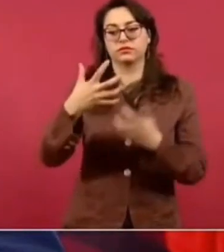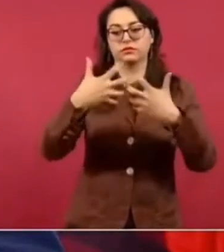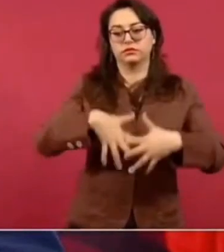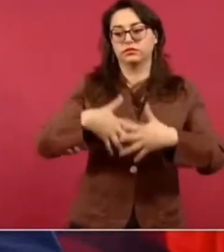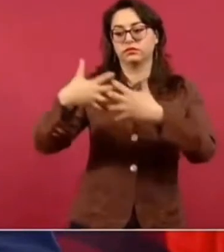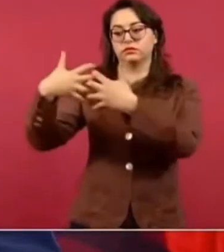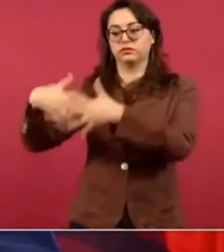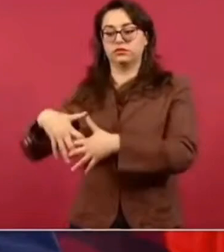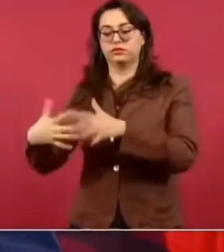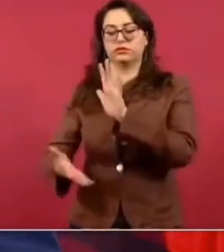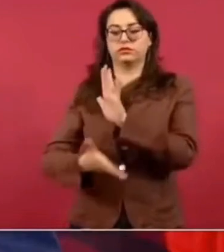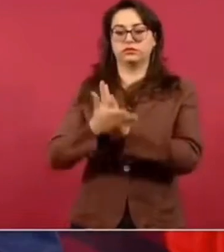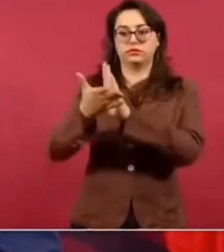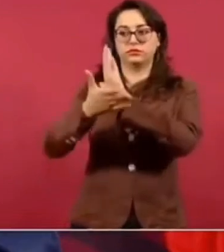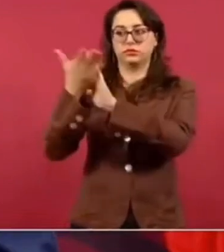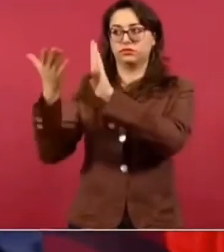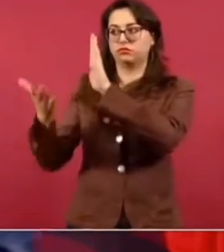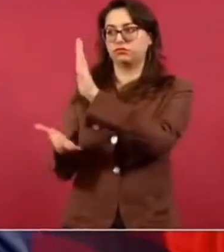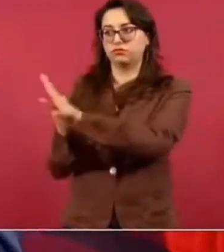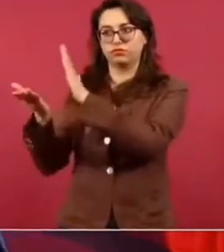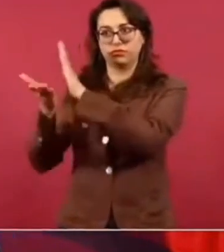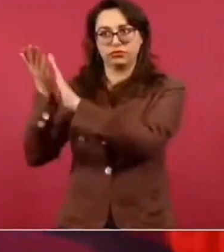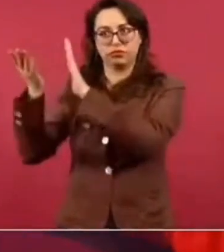en Valladolid y estamos